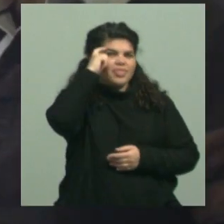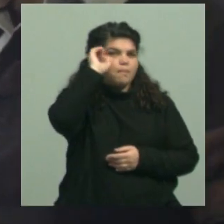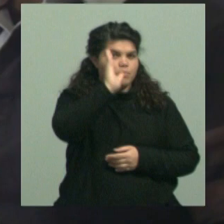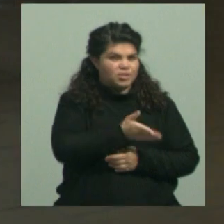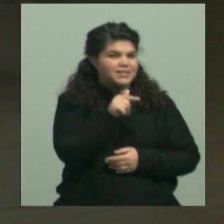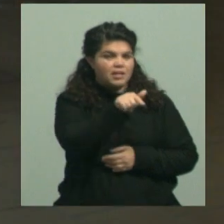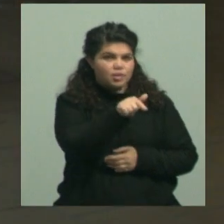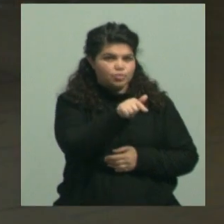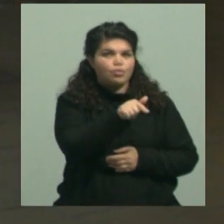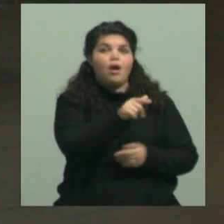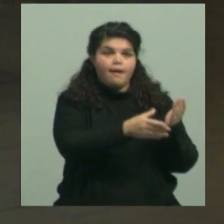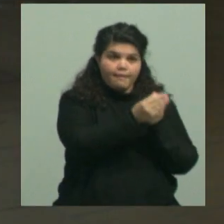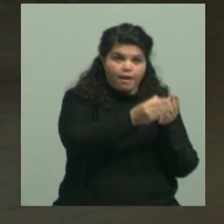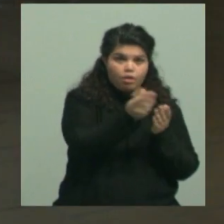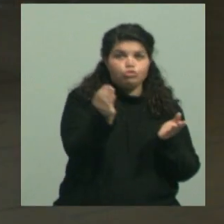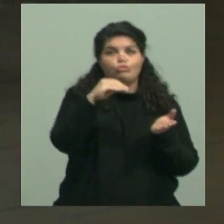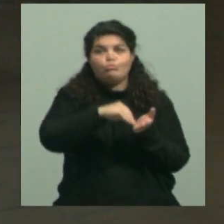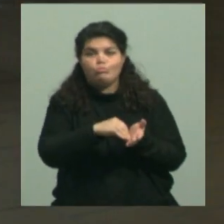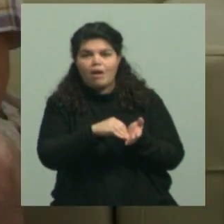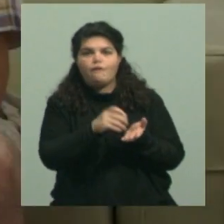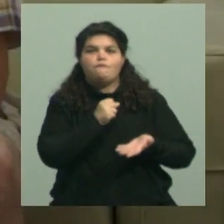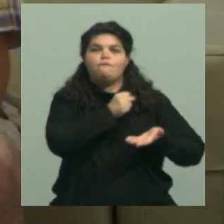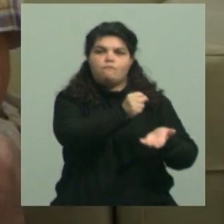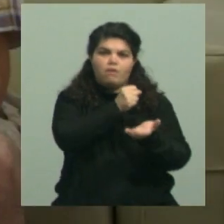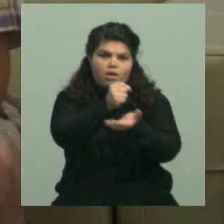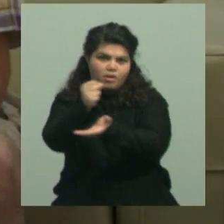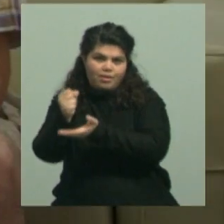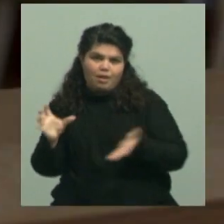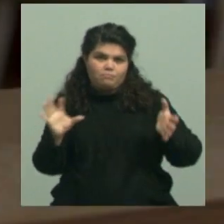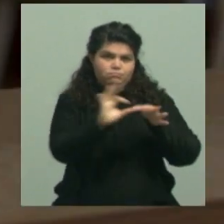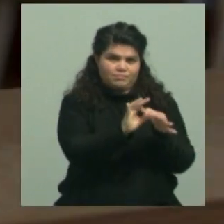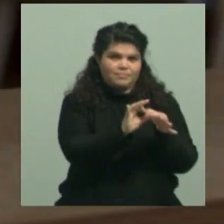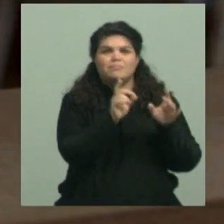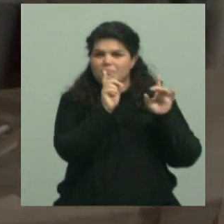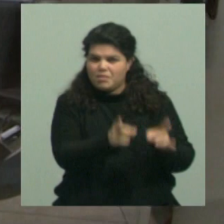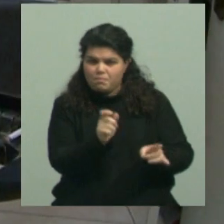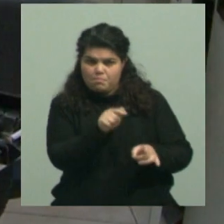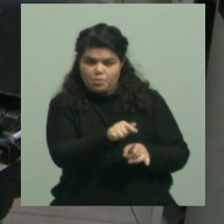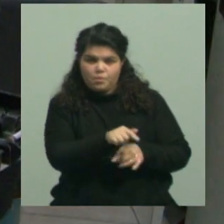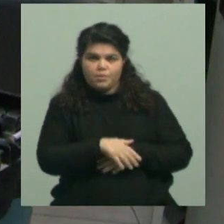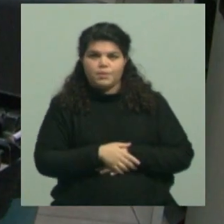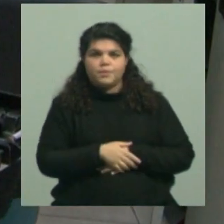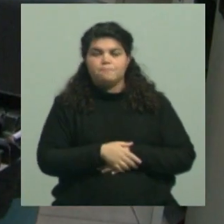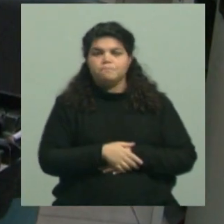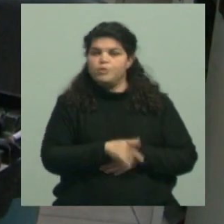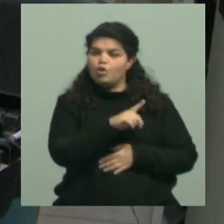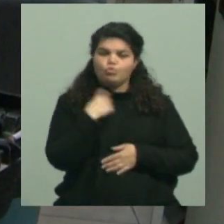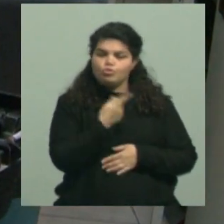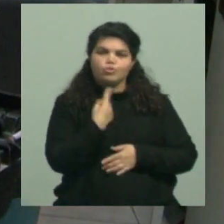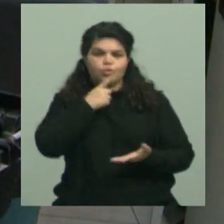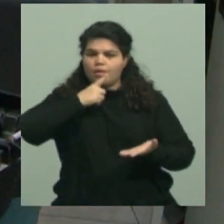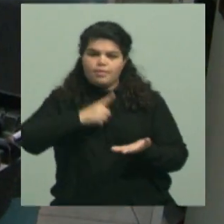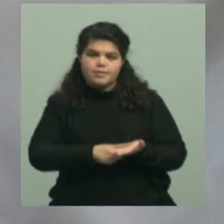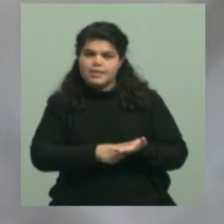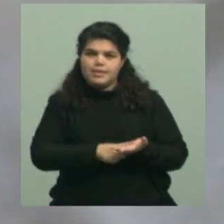nosotros es muy importante, que es el tema de becas, becas estudiantiles. Eso nosotros lo reforzamos a comienzos